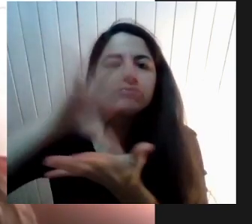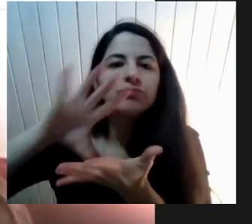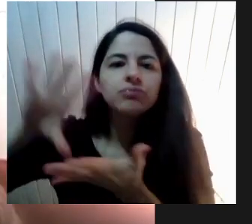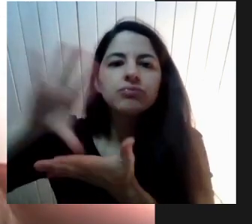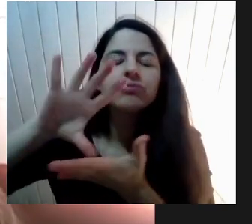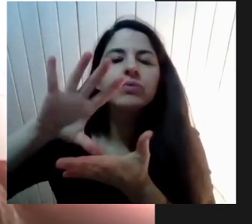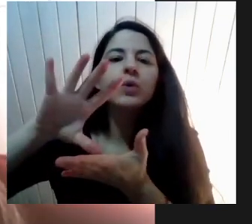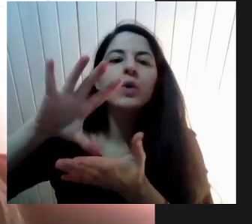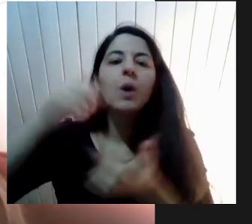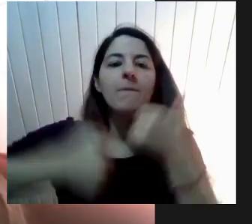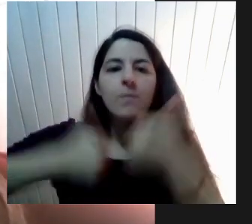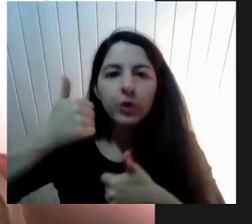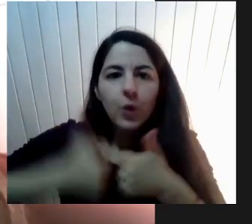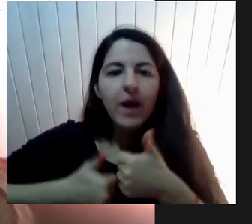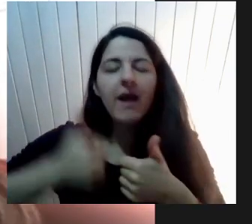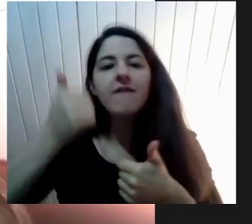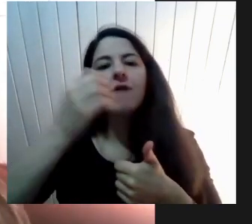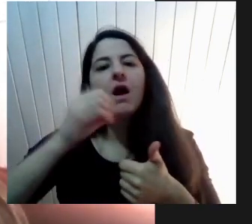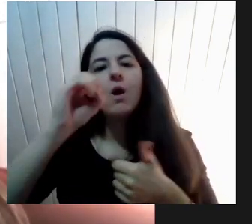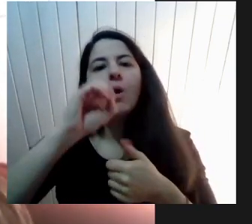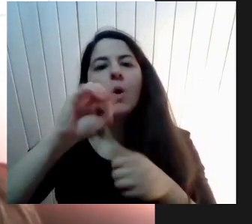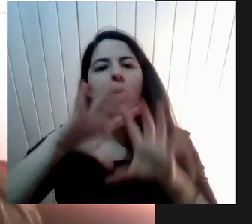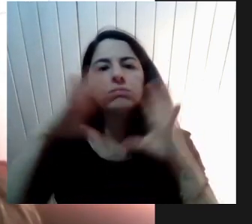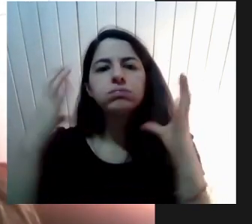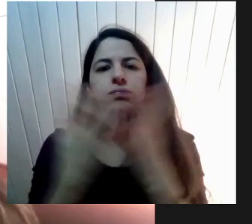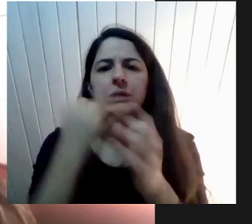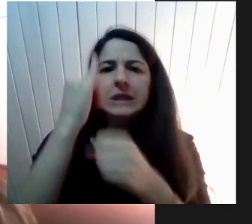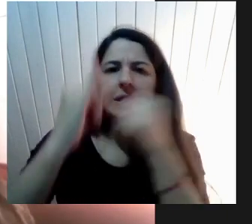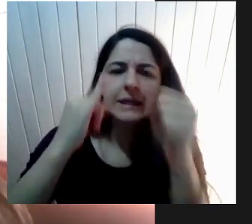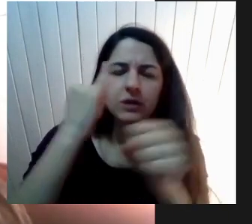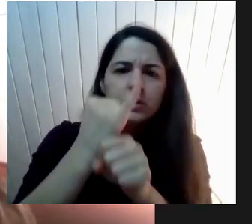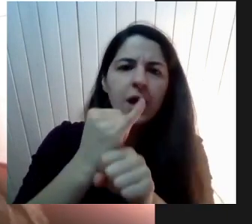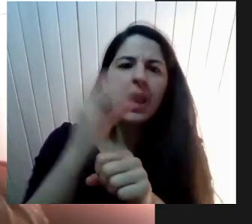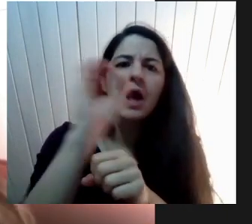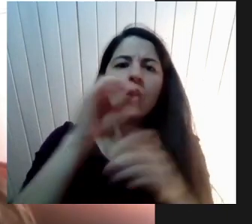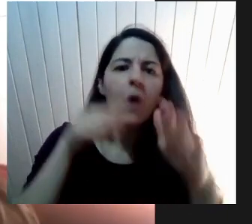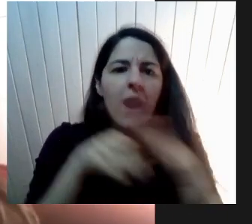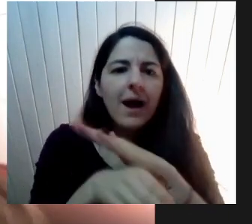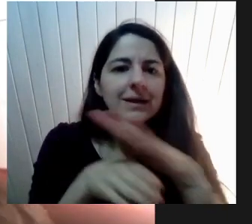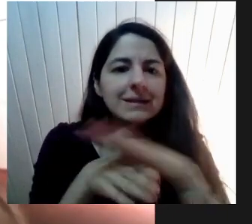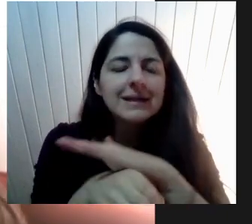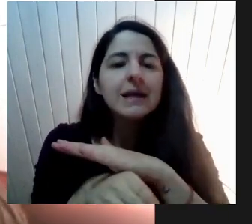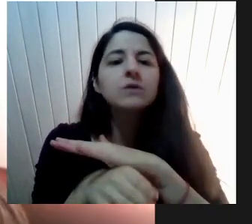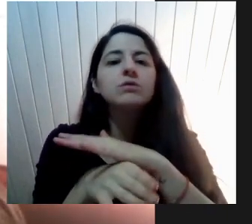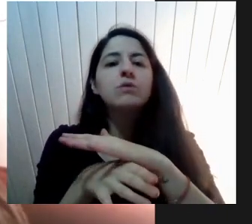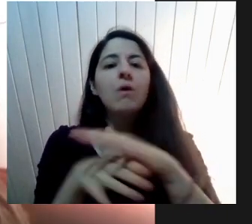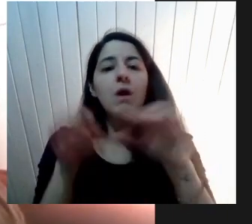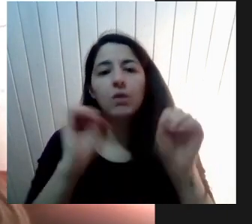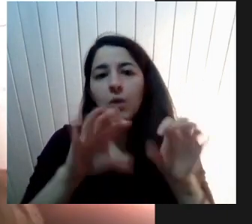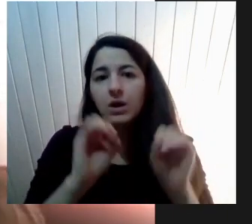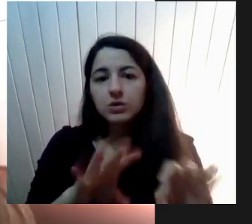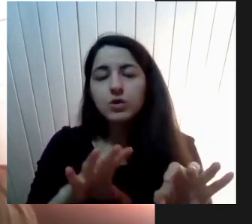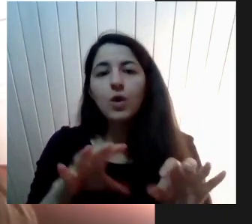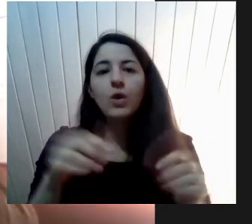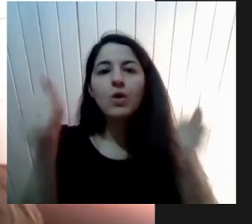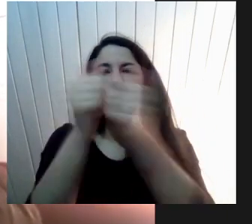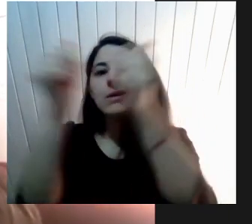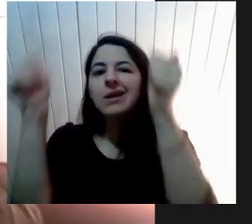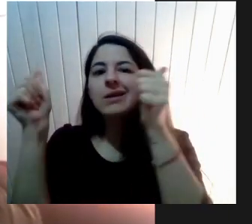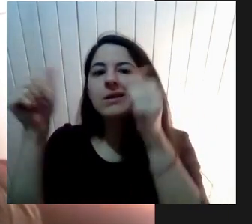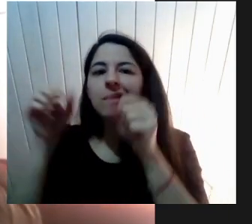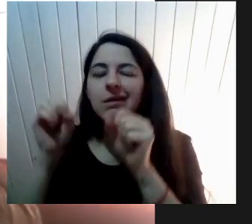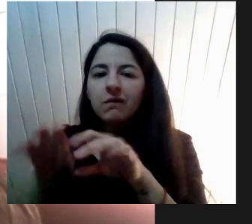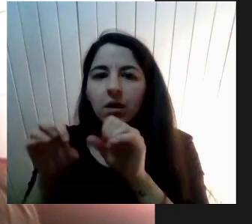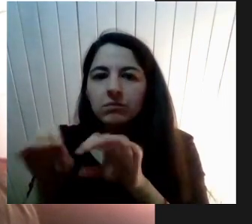mujer En comparación A la incorporación De los hombres Al tema educativo A la educación Secundaria A los cargos O sea Más que nada